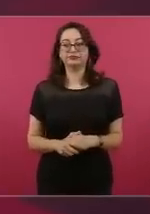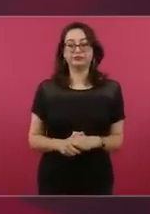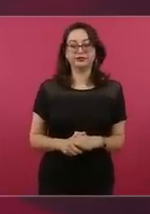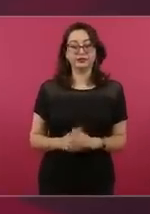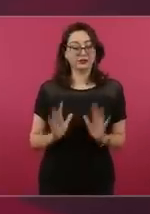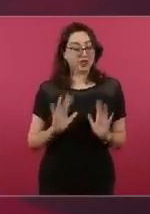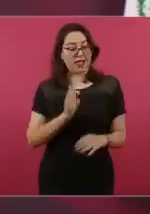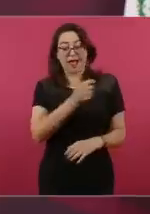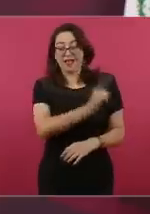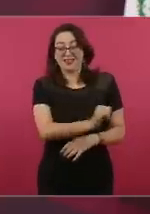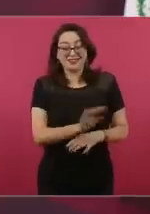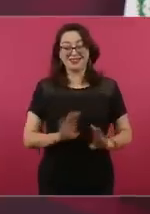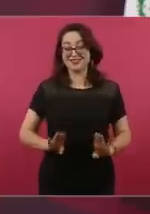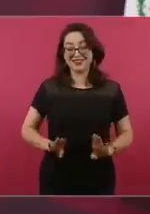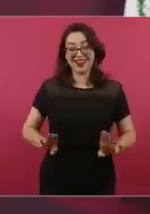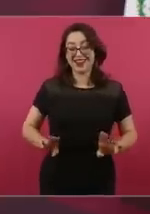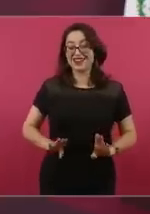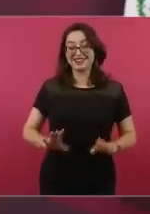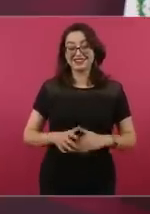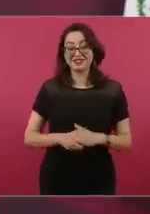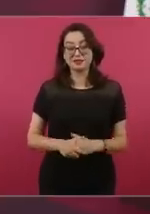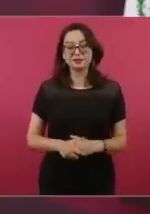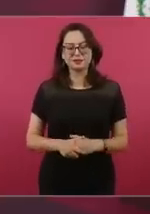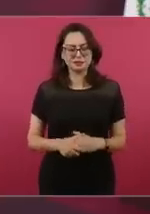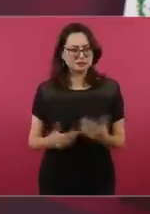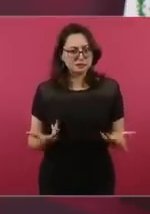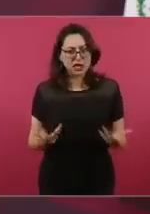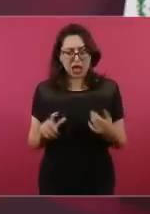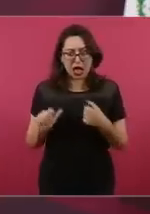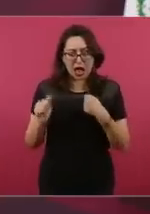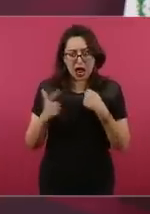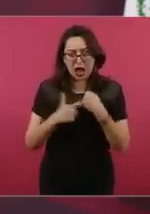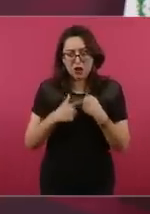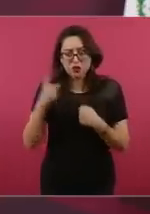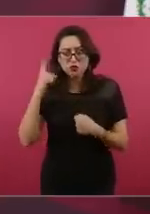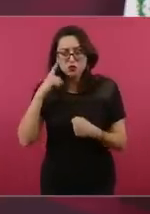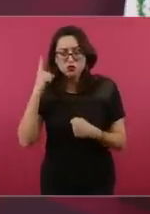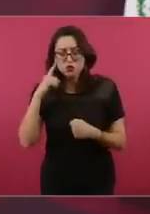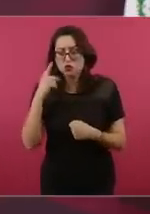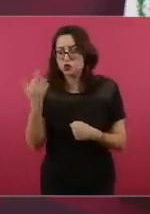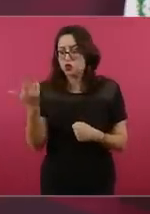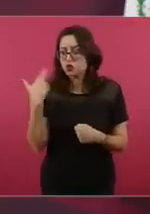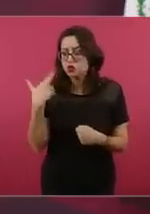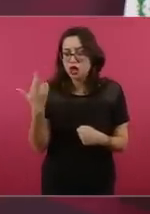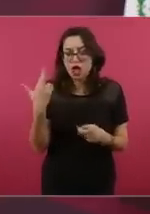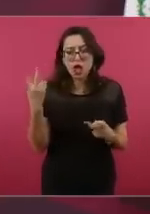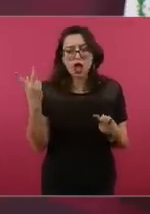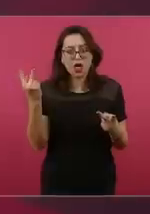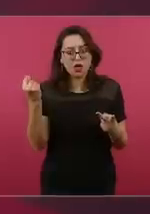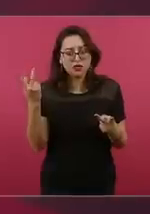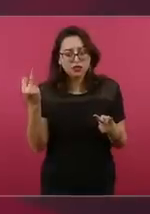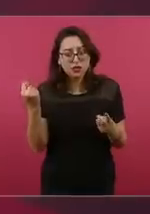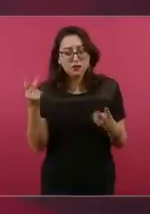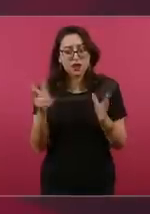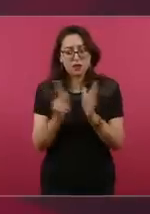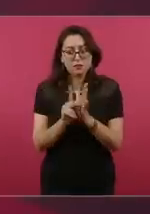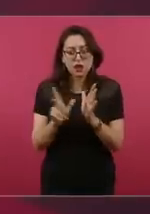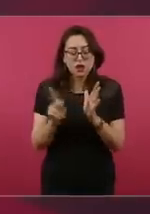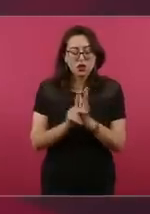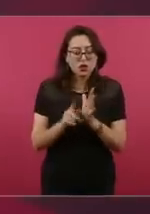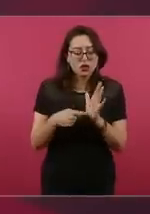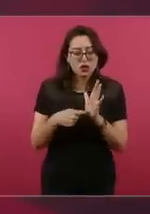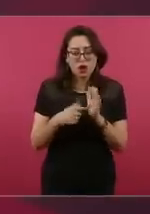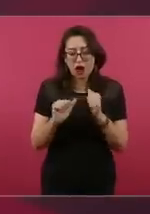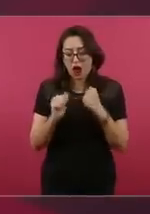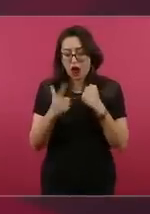¿Han escuchado ustedes algo últimamente? ¿En la radio, en la televisión, en los periódicos